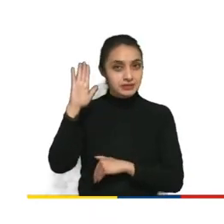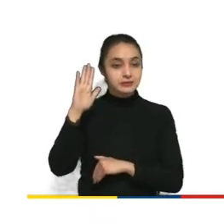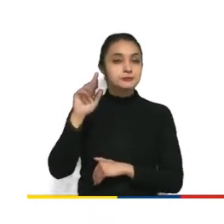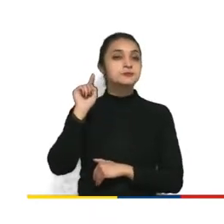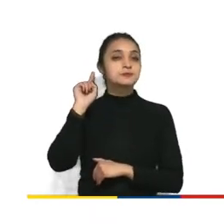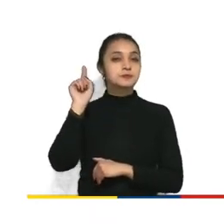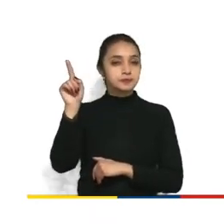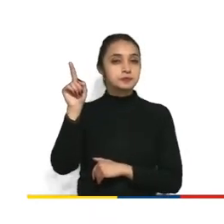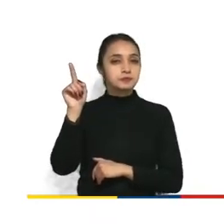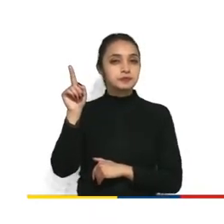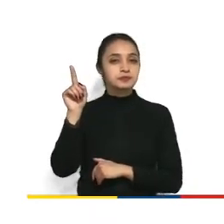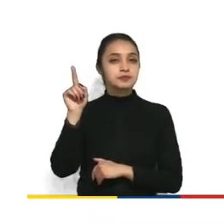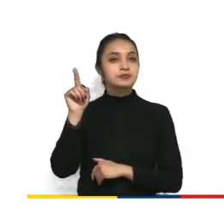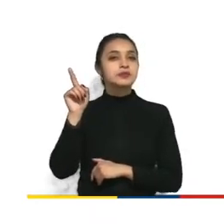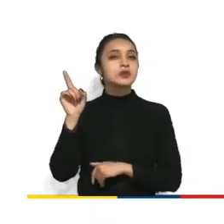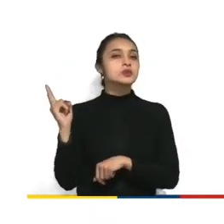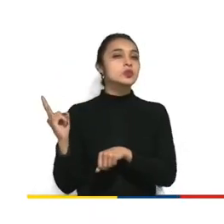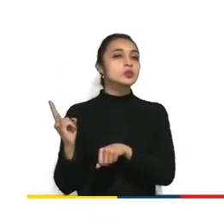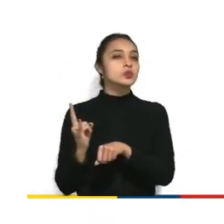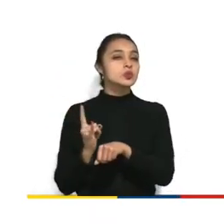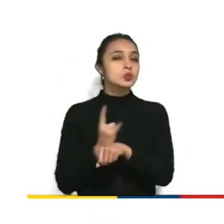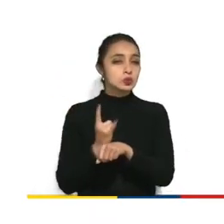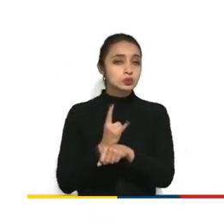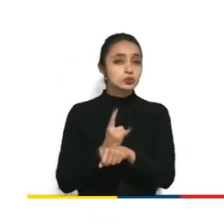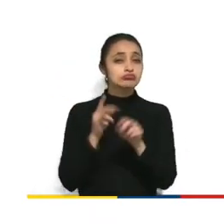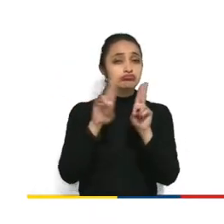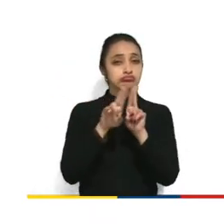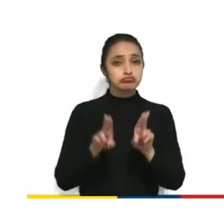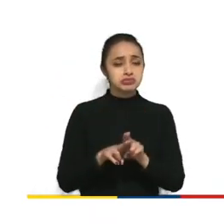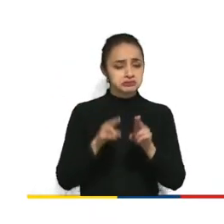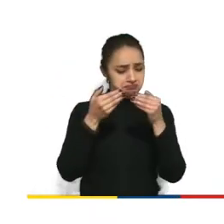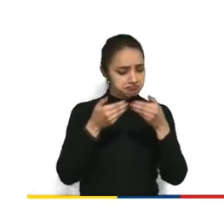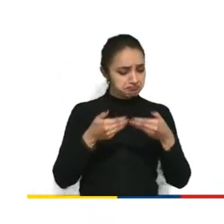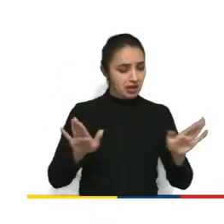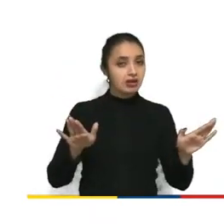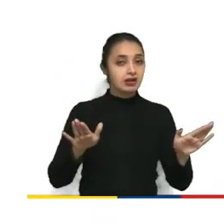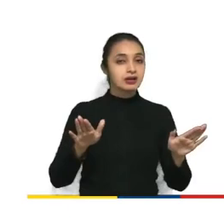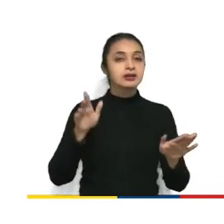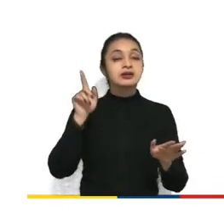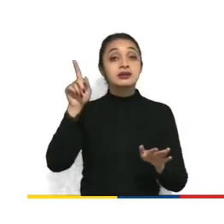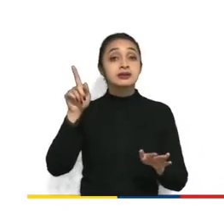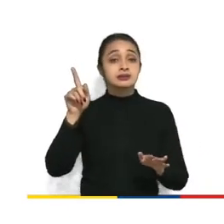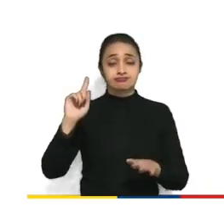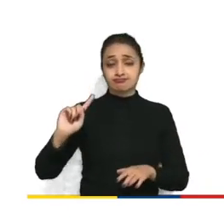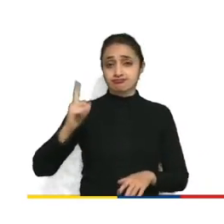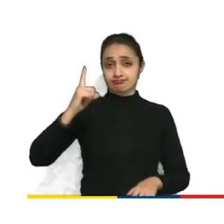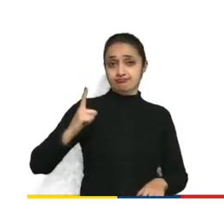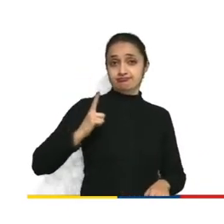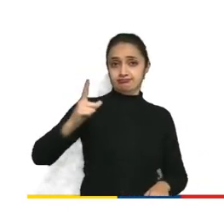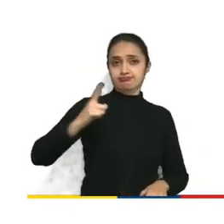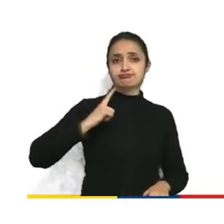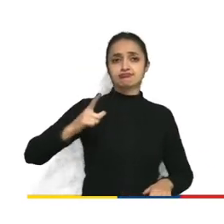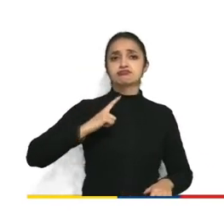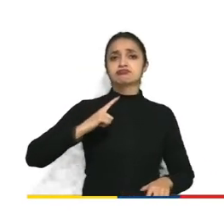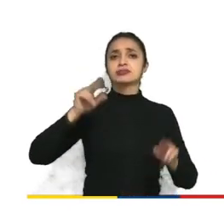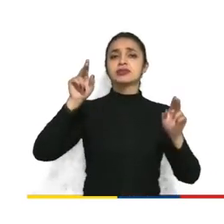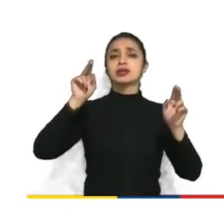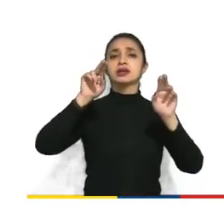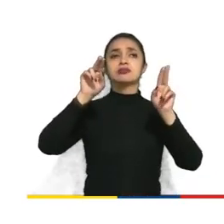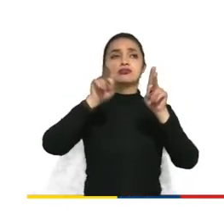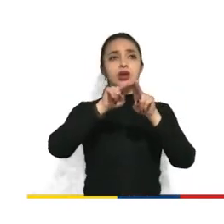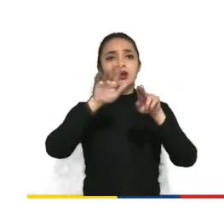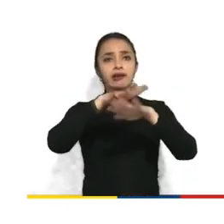una utilización democrática del internet son dos líderes en la neutralidad de la red también